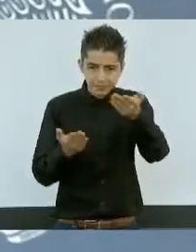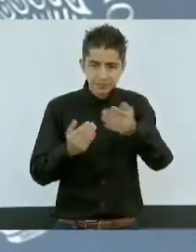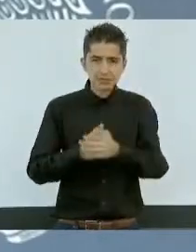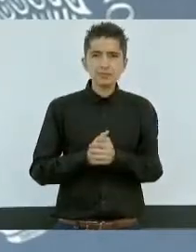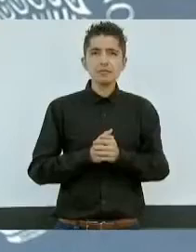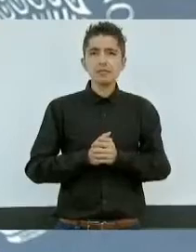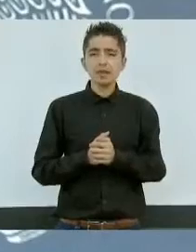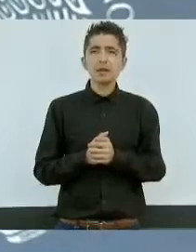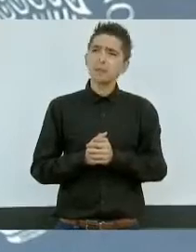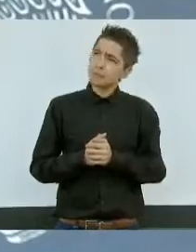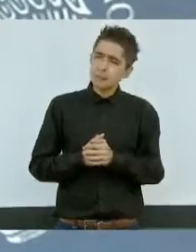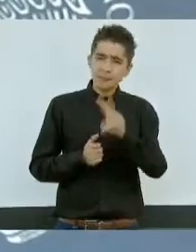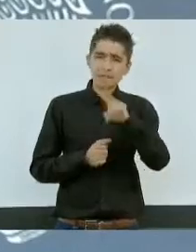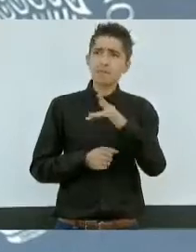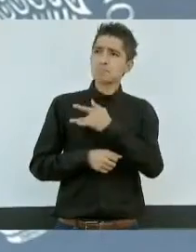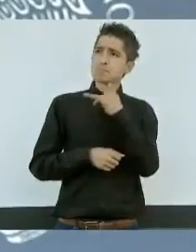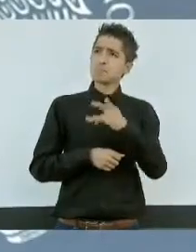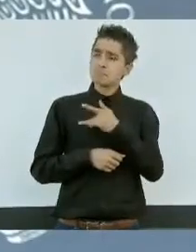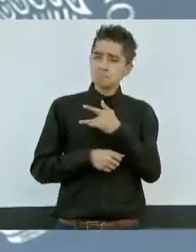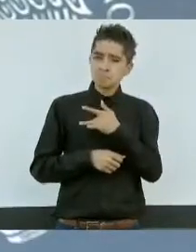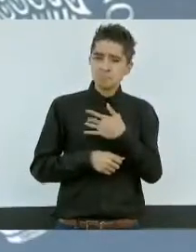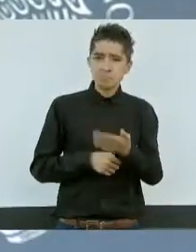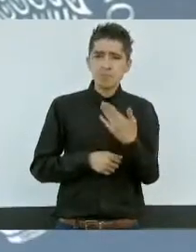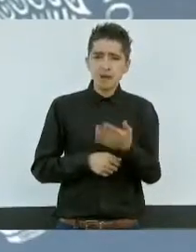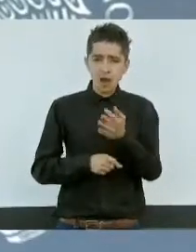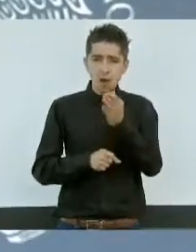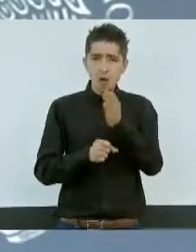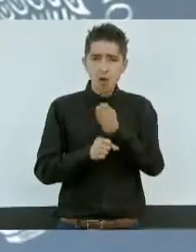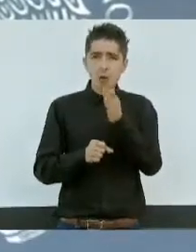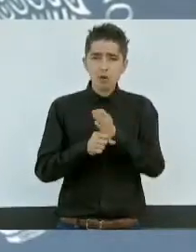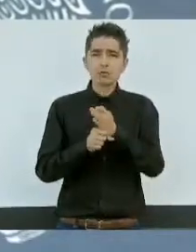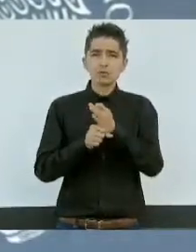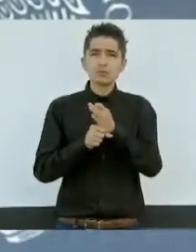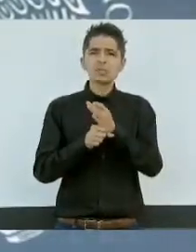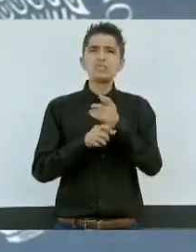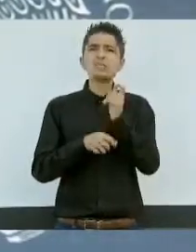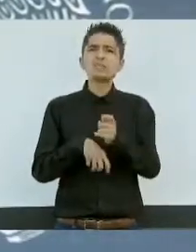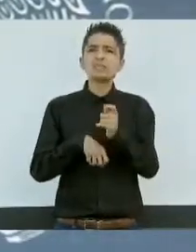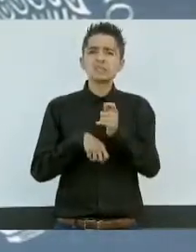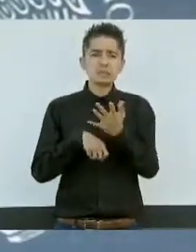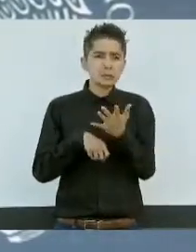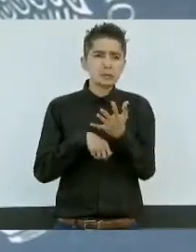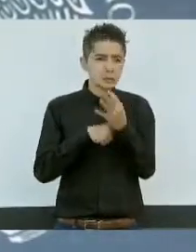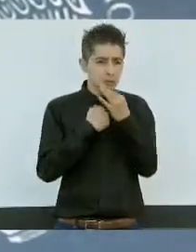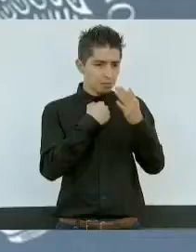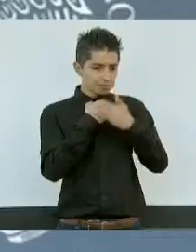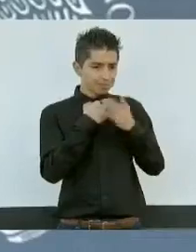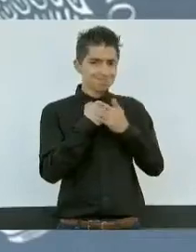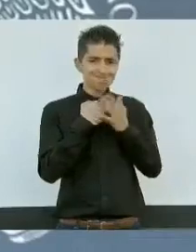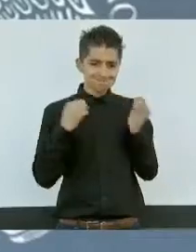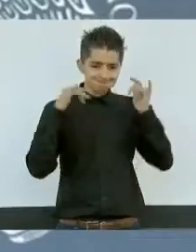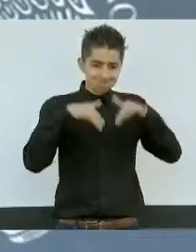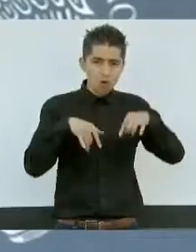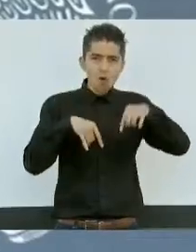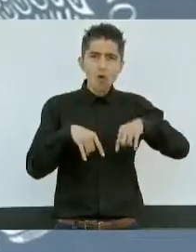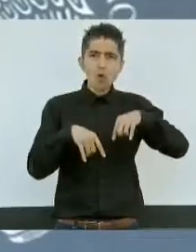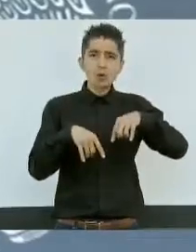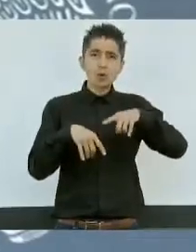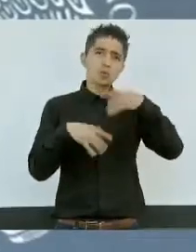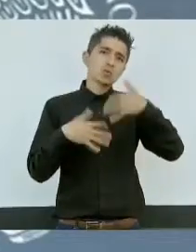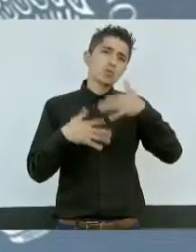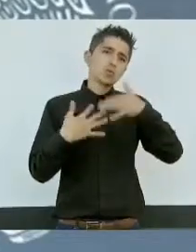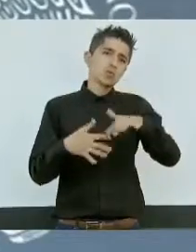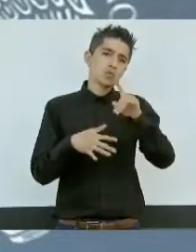Es muy satisfactorio que el día de hoy nos convoque una razón, un motivo muy